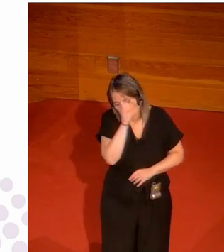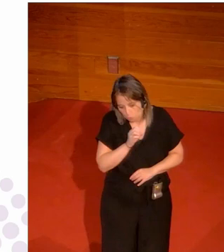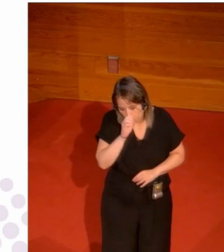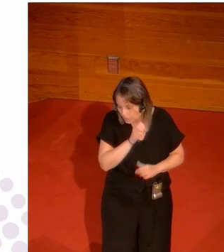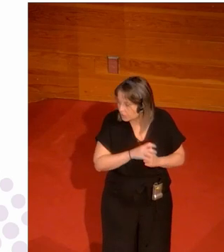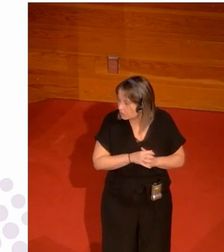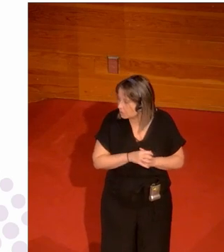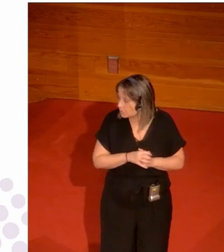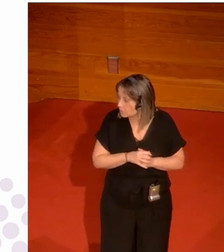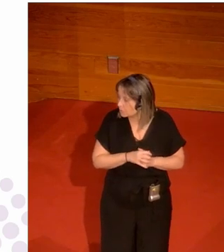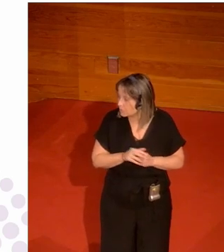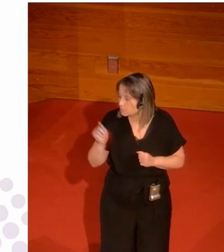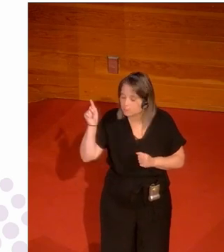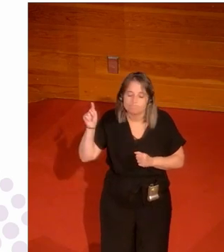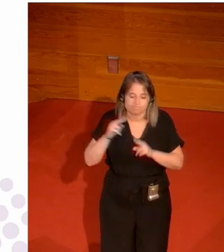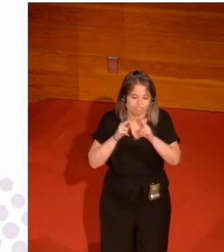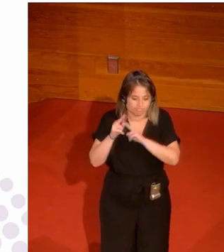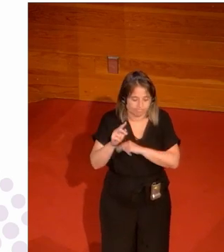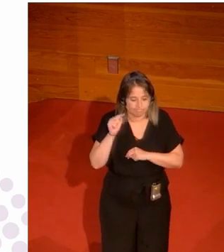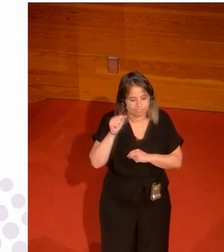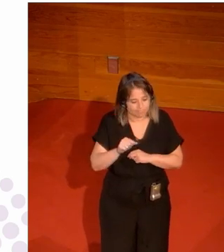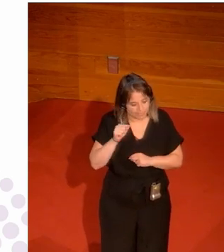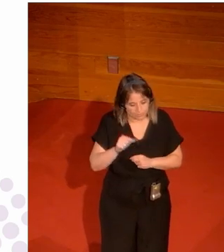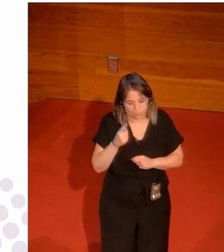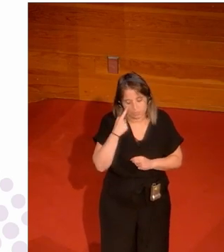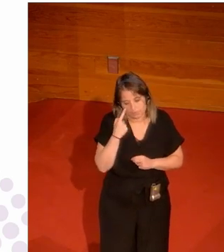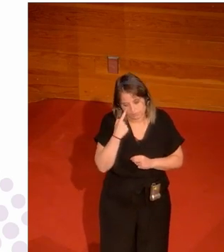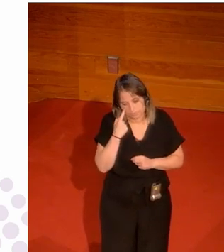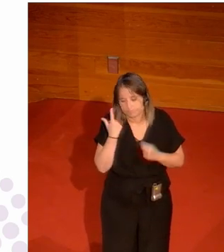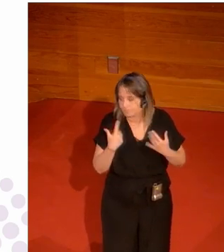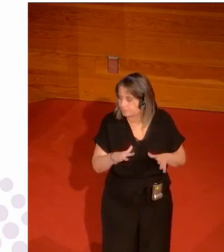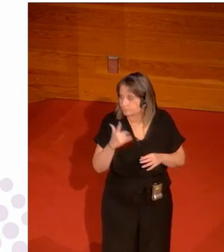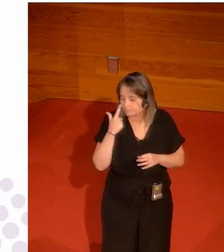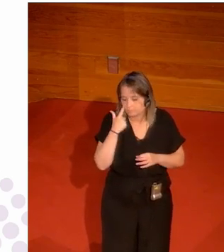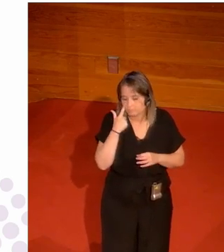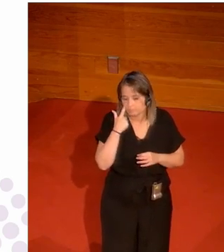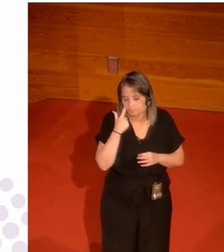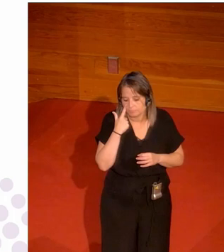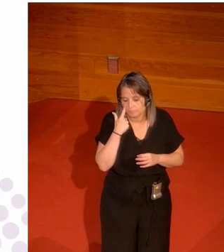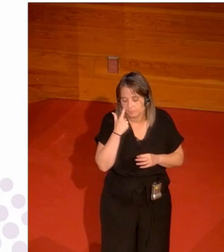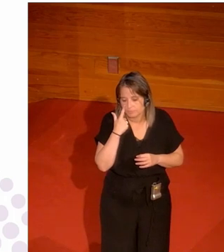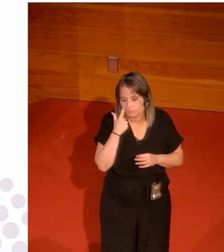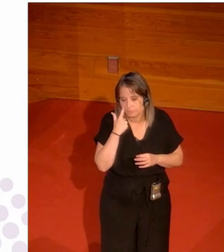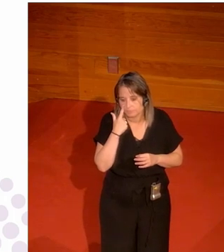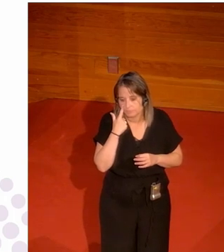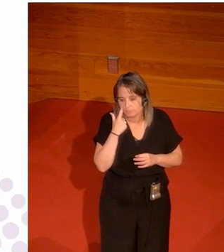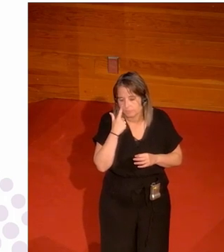sí no, no esto es una diatriba también que tenemos en la bueno que teníamos en la dirección de no digamos